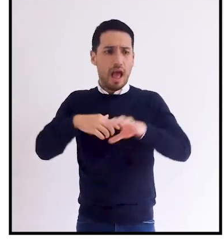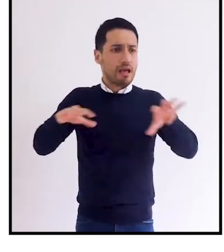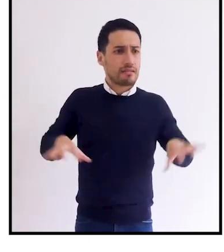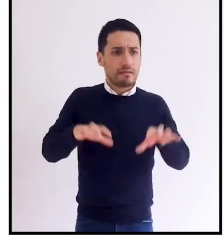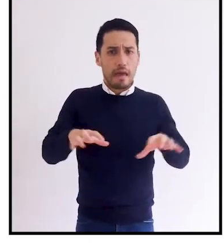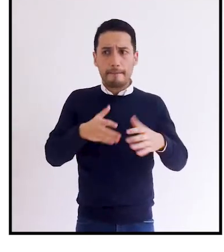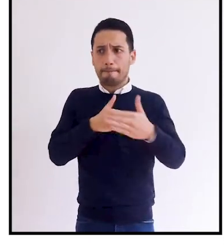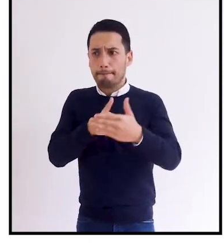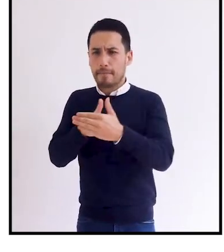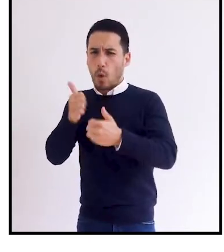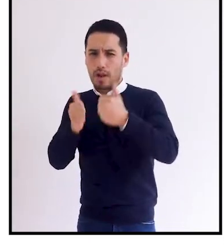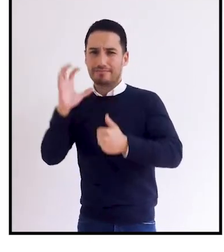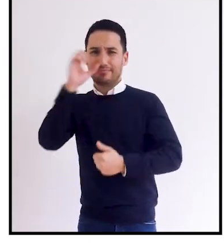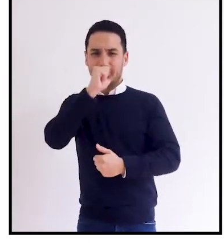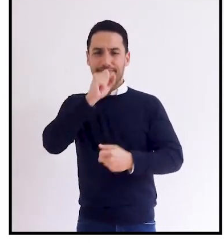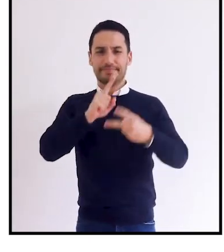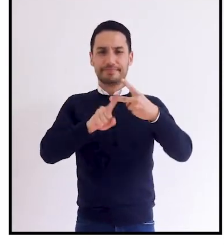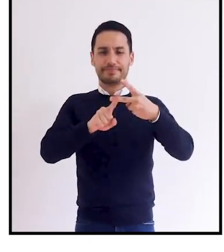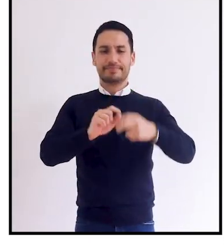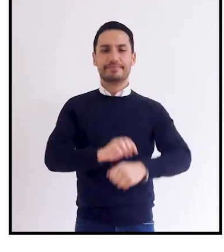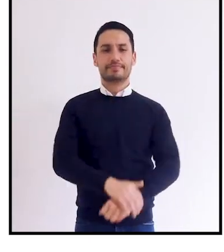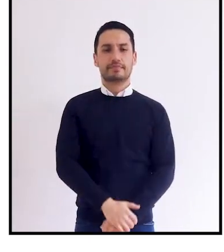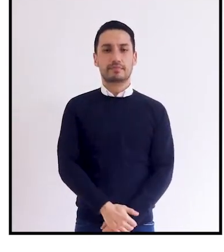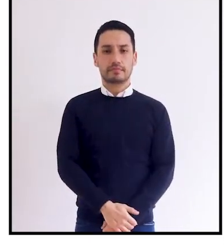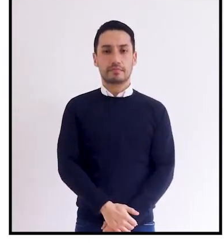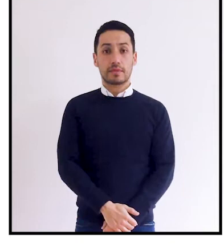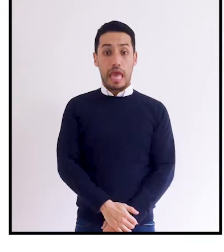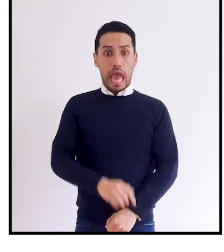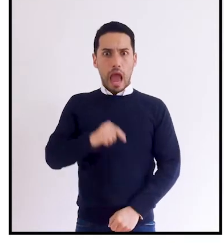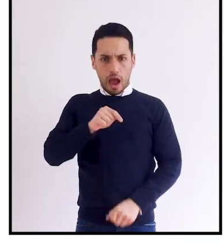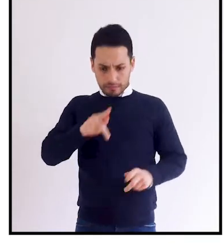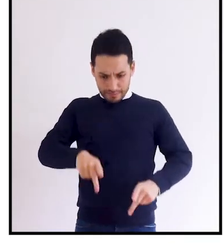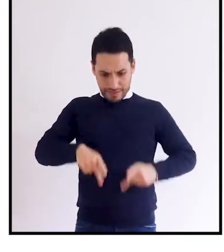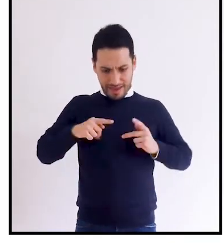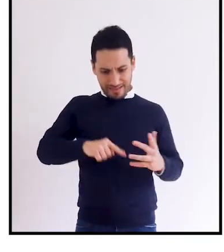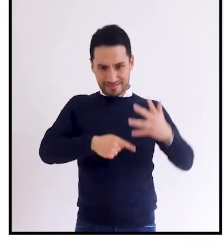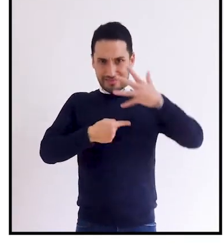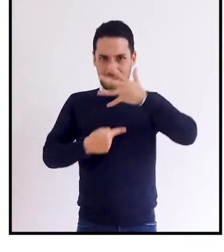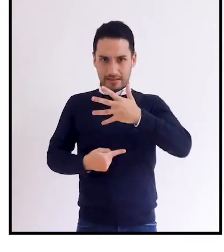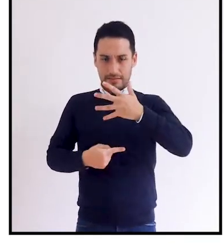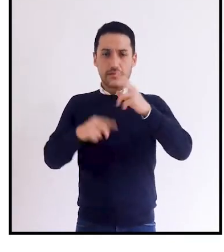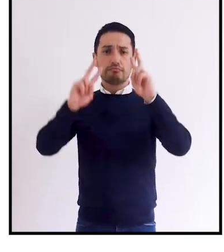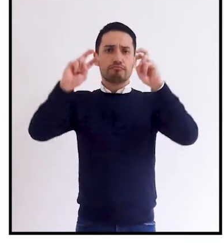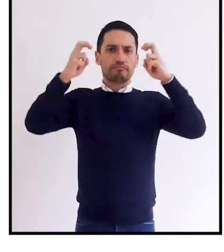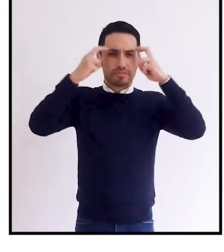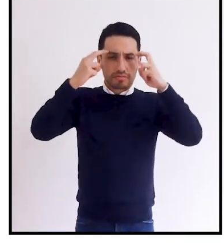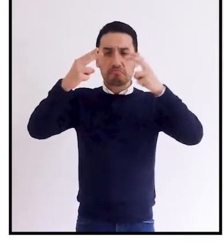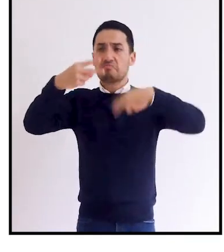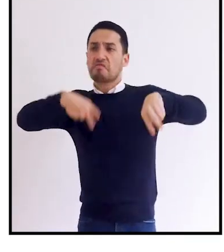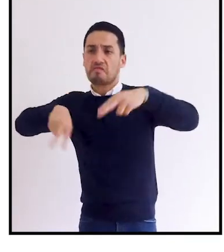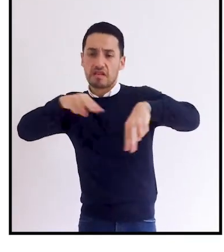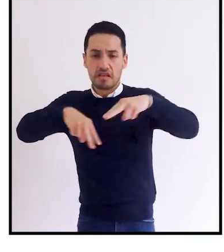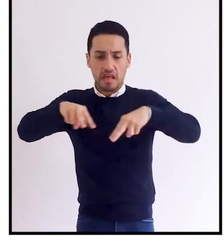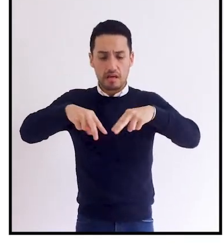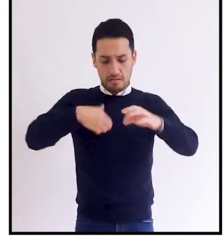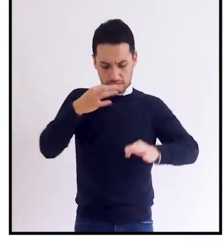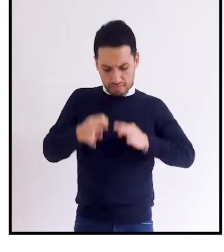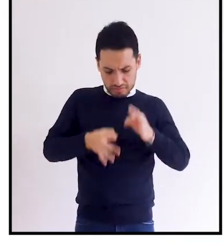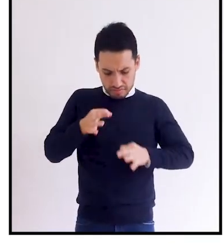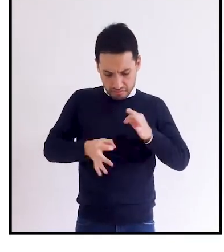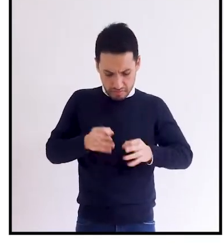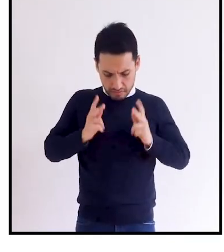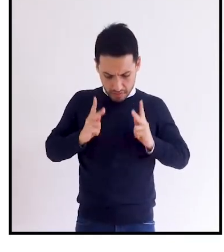actividades. Esto se evalúa desde las áreas de la vida, cognición, movilidad, cuidado personal,